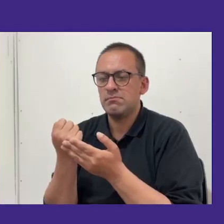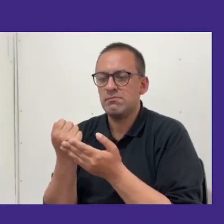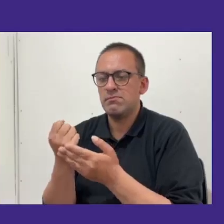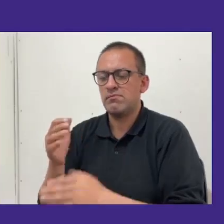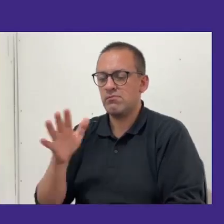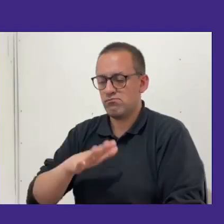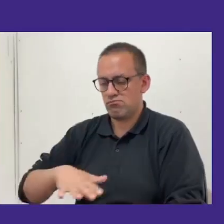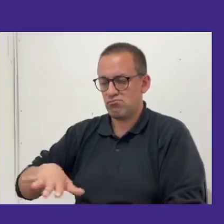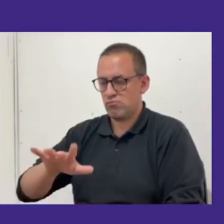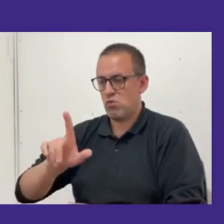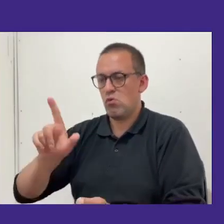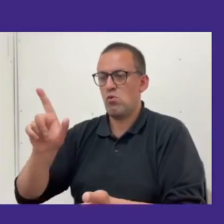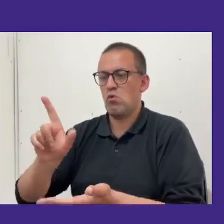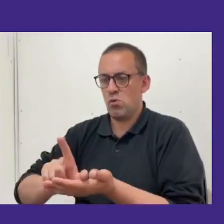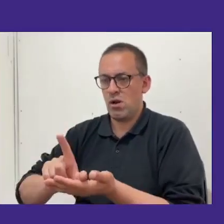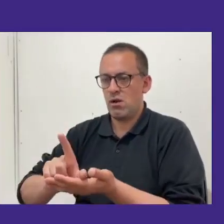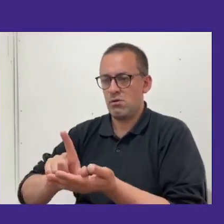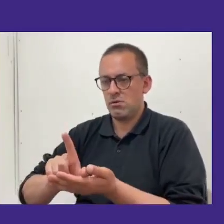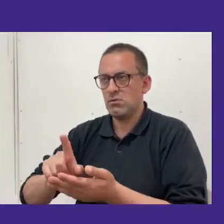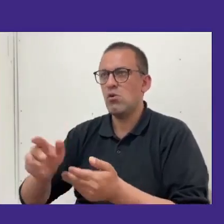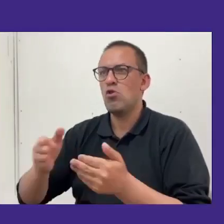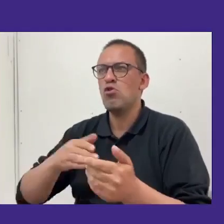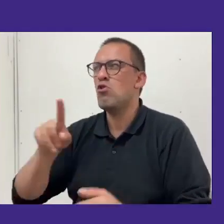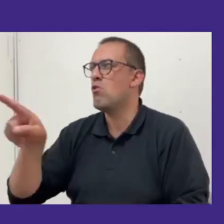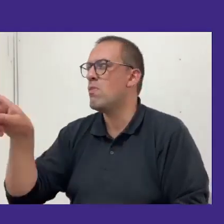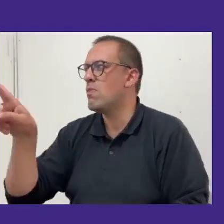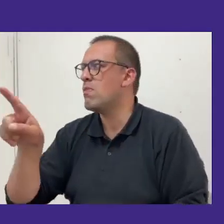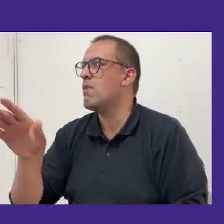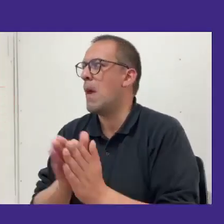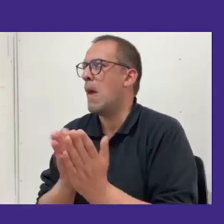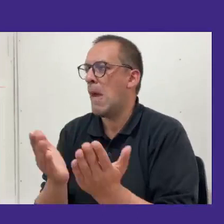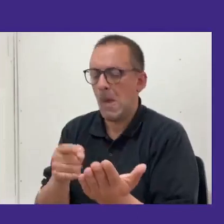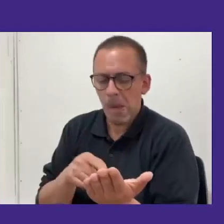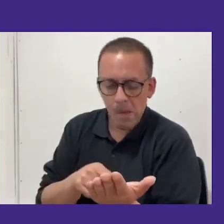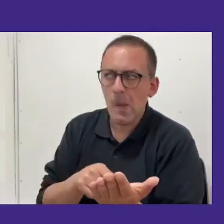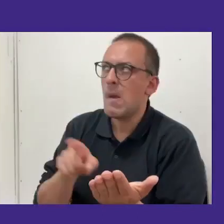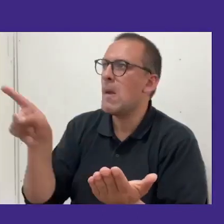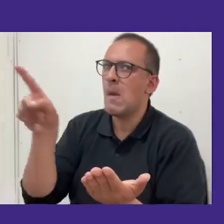del campus en algún momento, cuando tuvimos que ubicarnos, acudimos a la agenda.